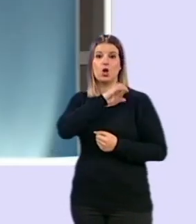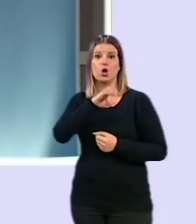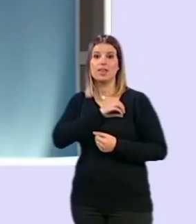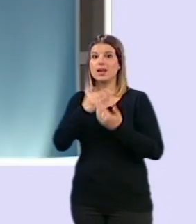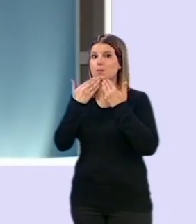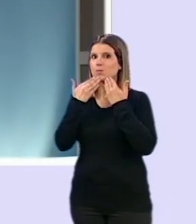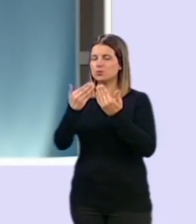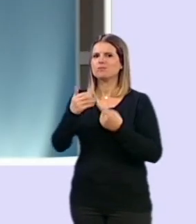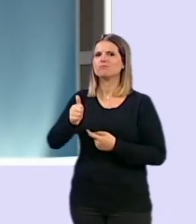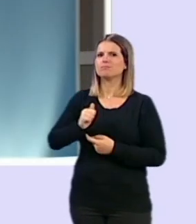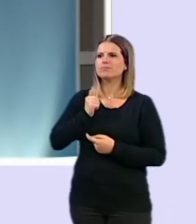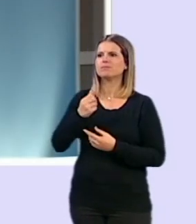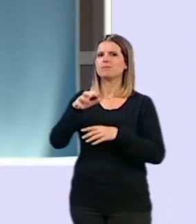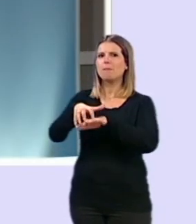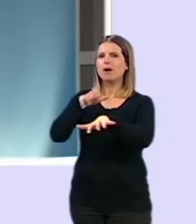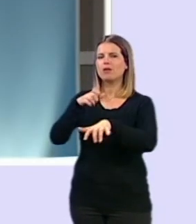Por cierto, muchos nos dirán,